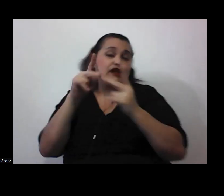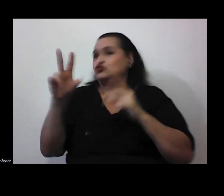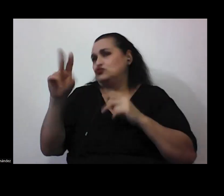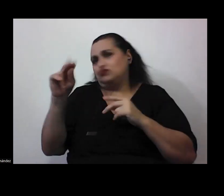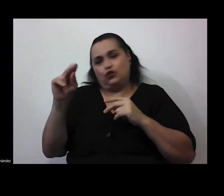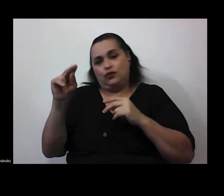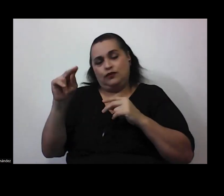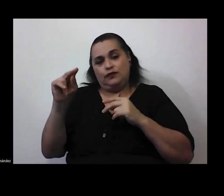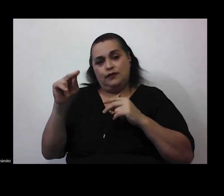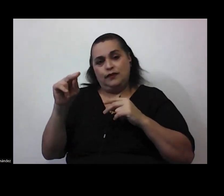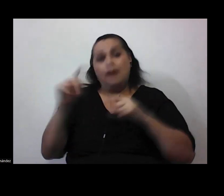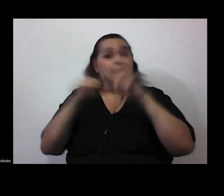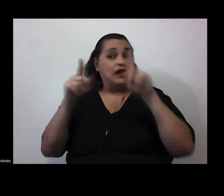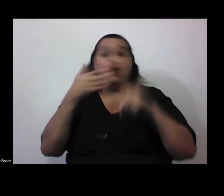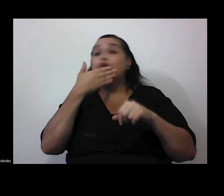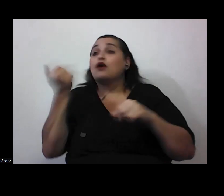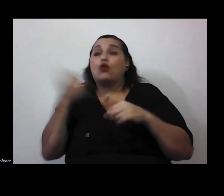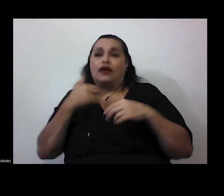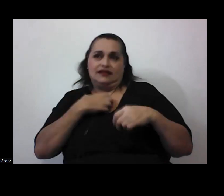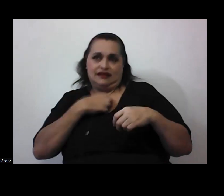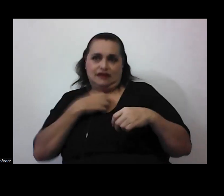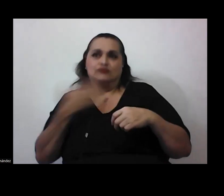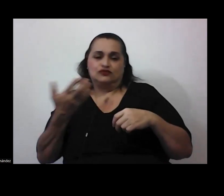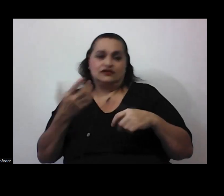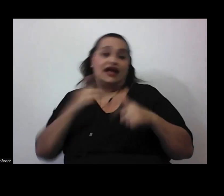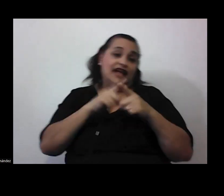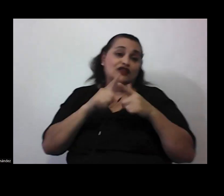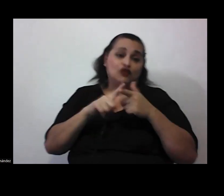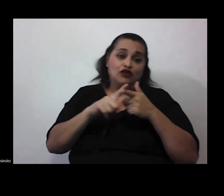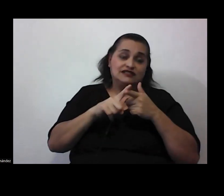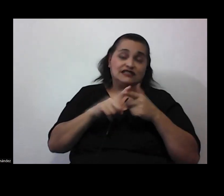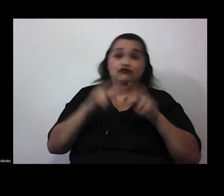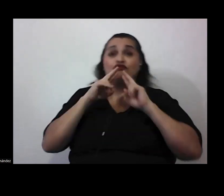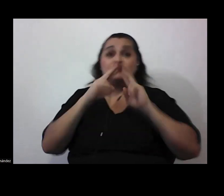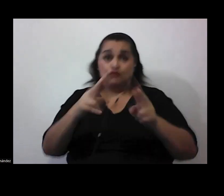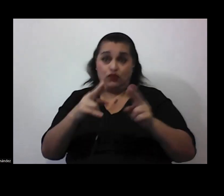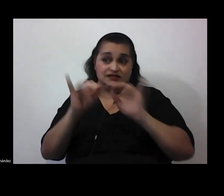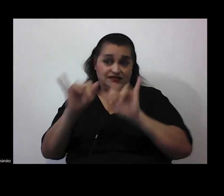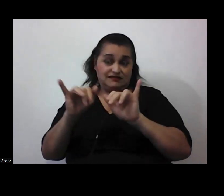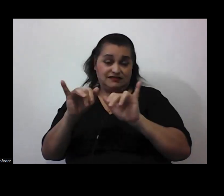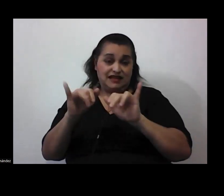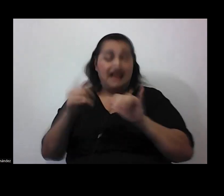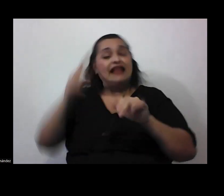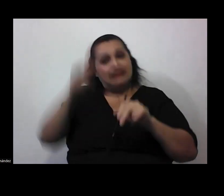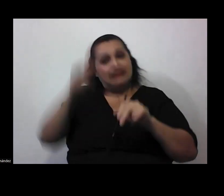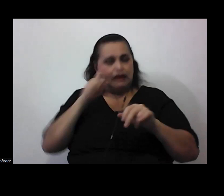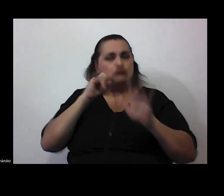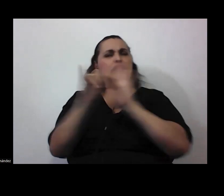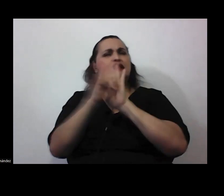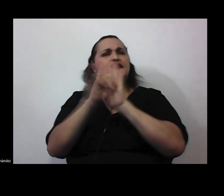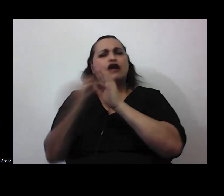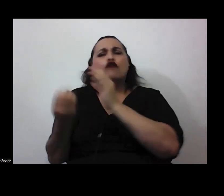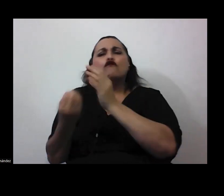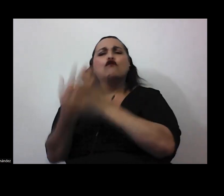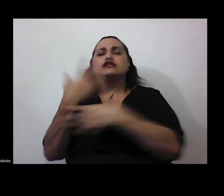pero que son lo mejor que tenemos entonces la respuesta a eso es tenemos que identificar fuentes confiables de